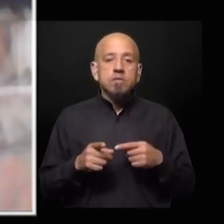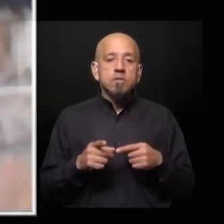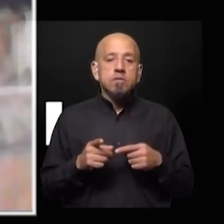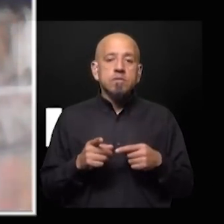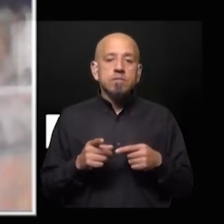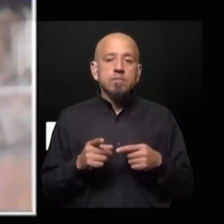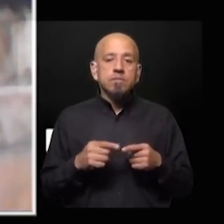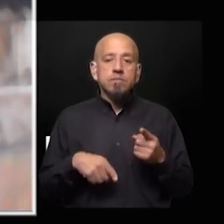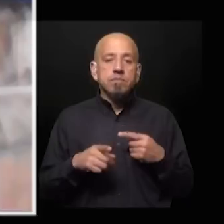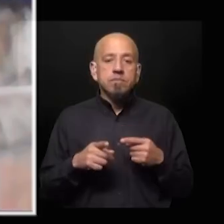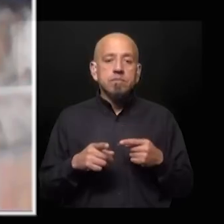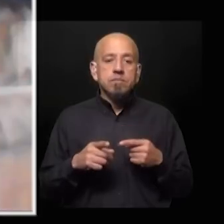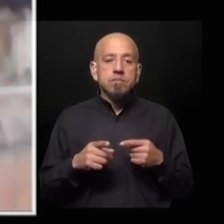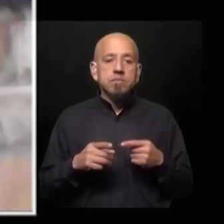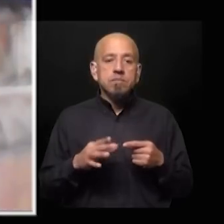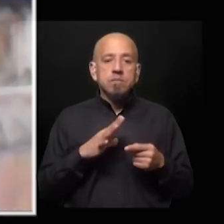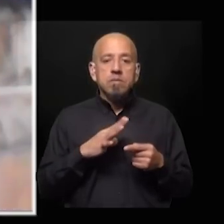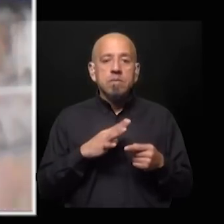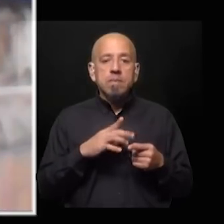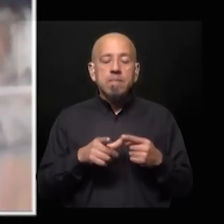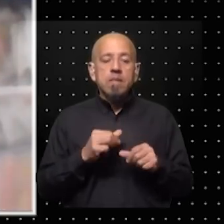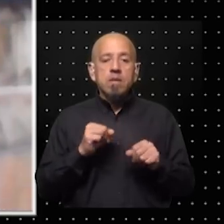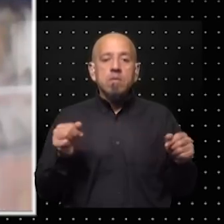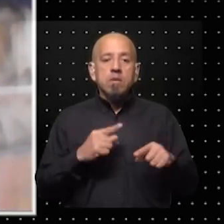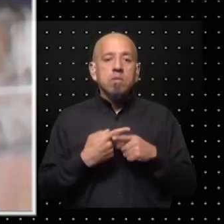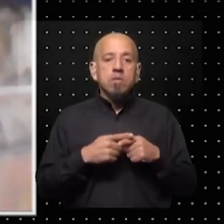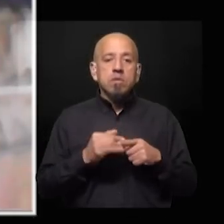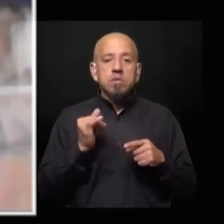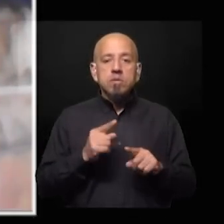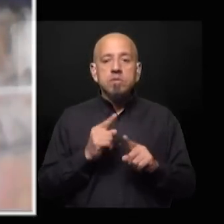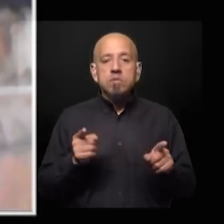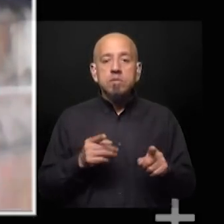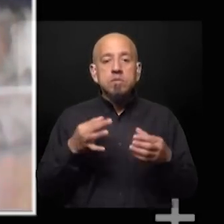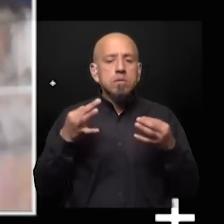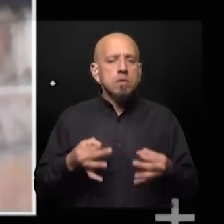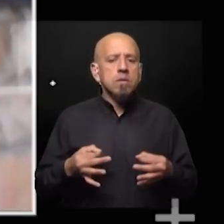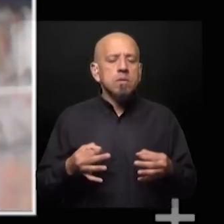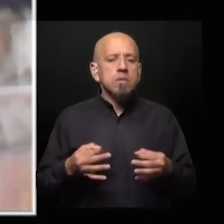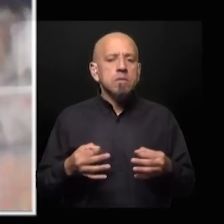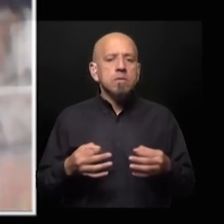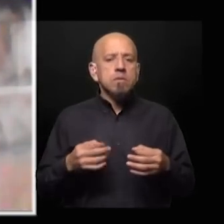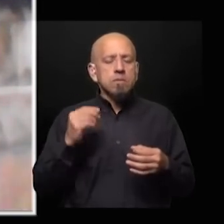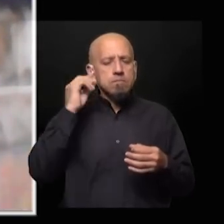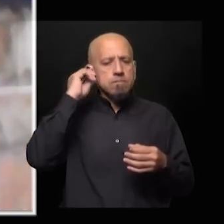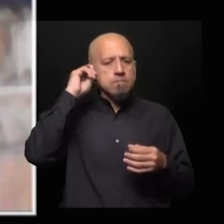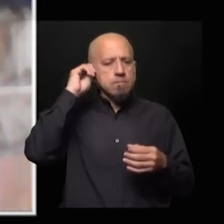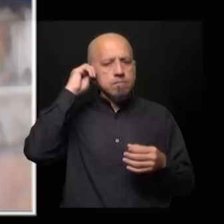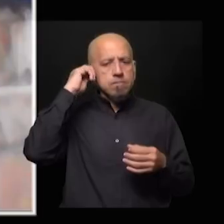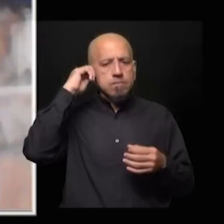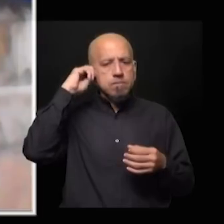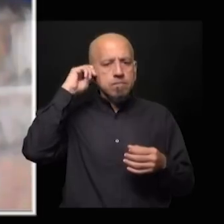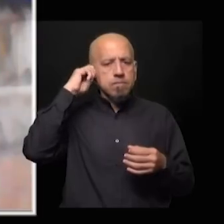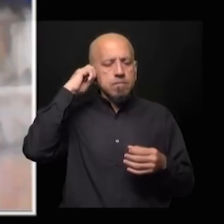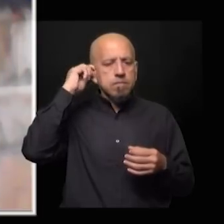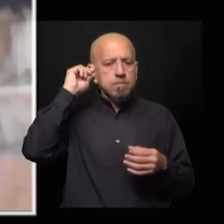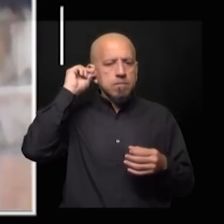mucho el umbral de lo que se puede discutir y no y de verdad yo no sé cuánto cuánto llega